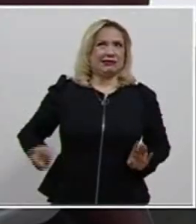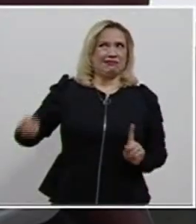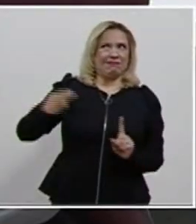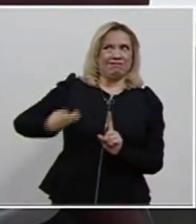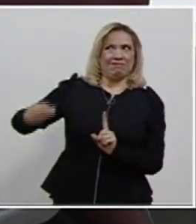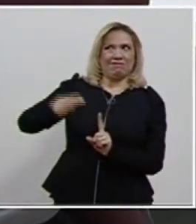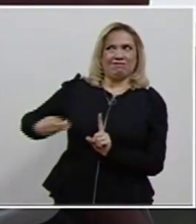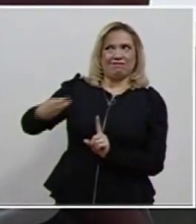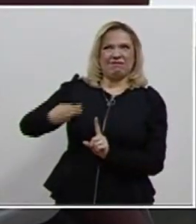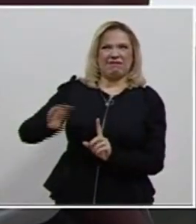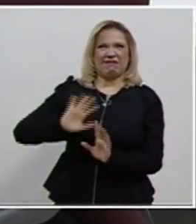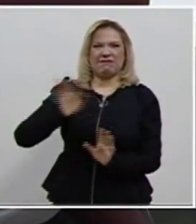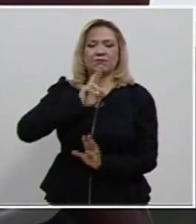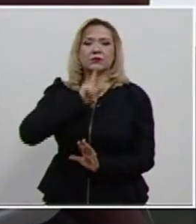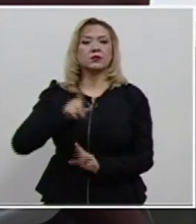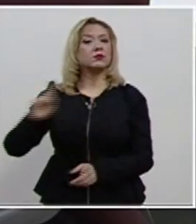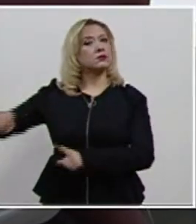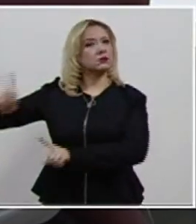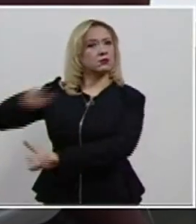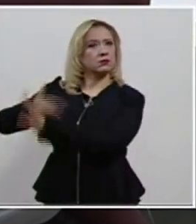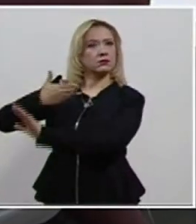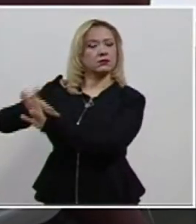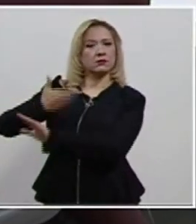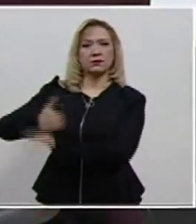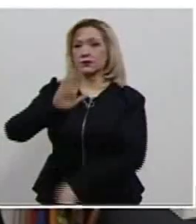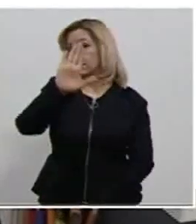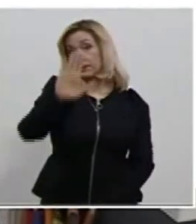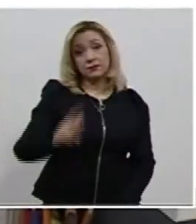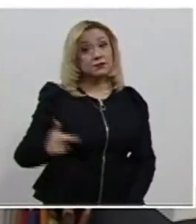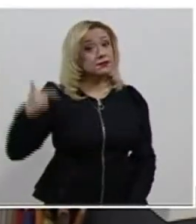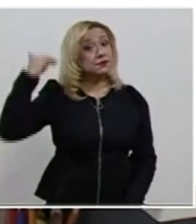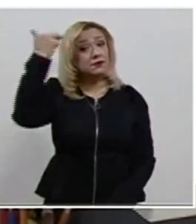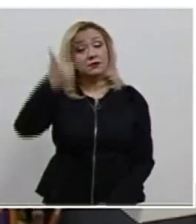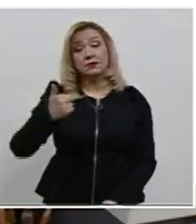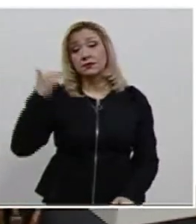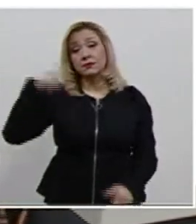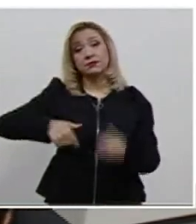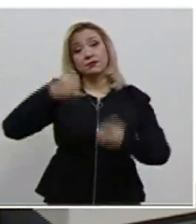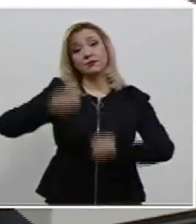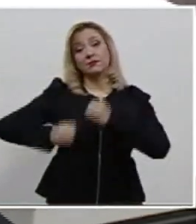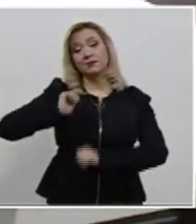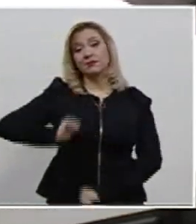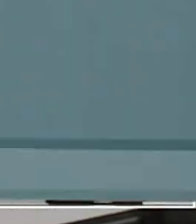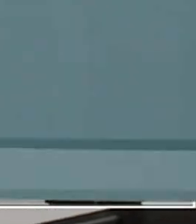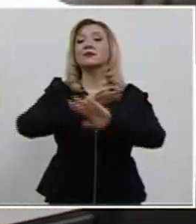actuar como contrapeso es una de las tareas esenciales del Poder Judicial.